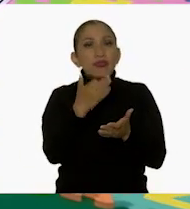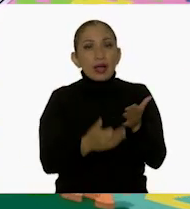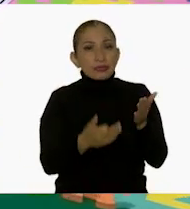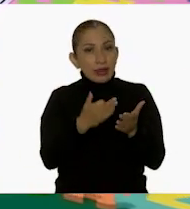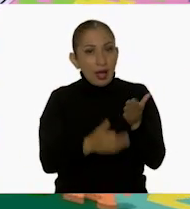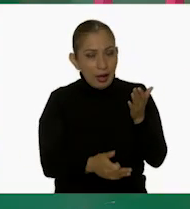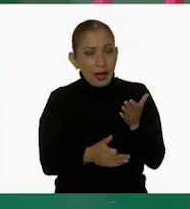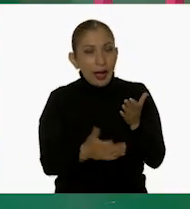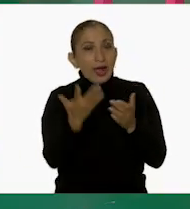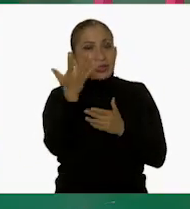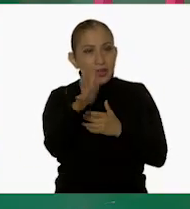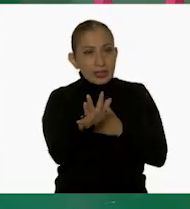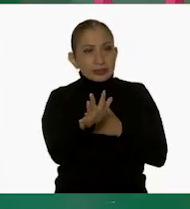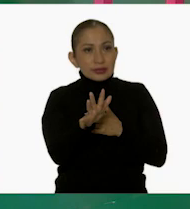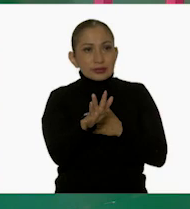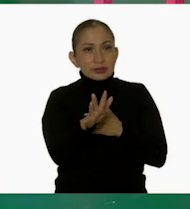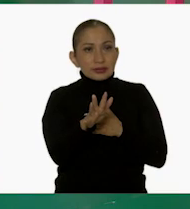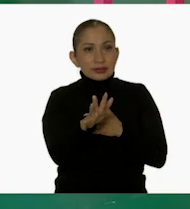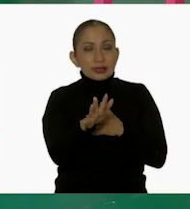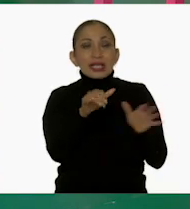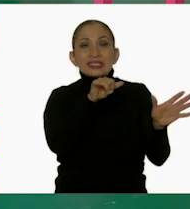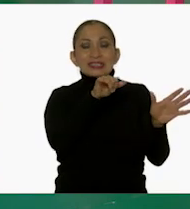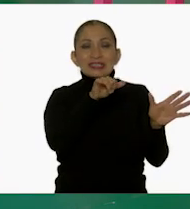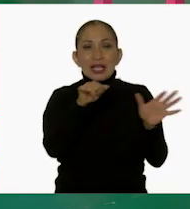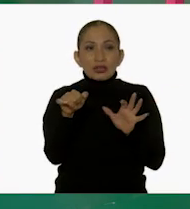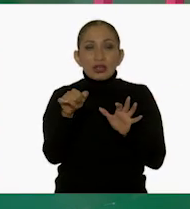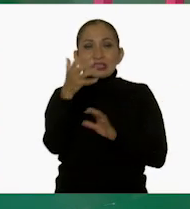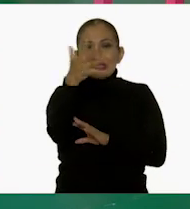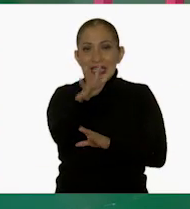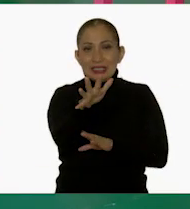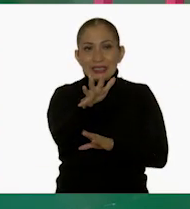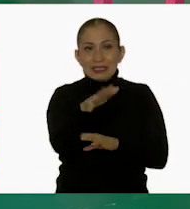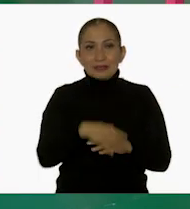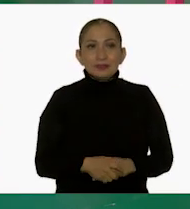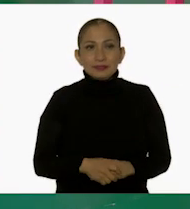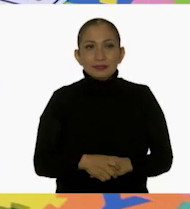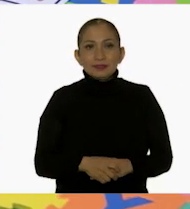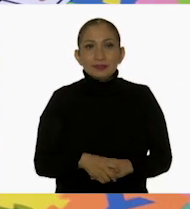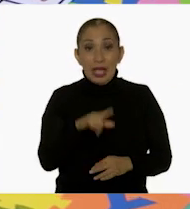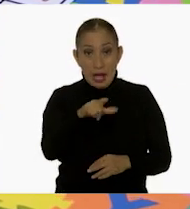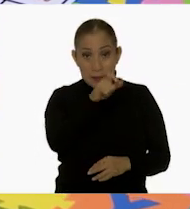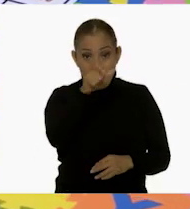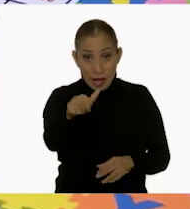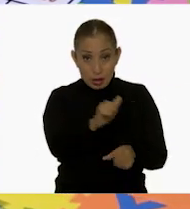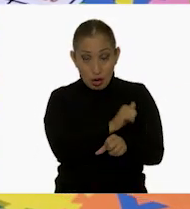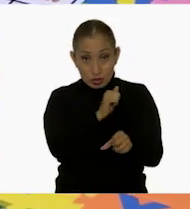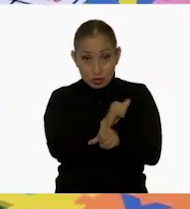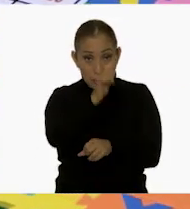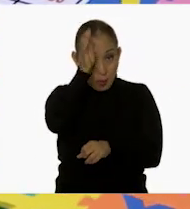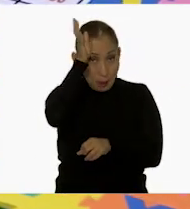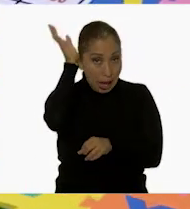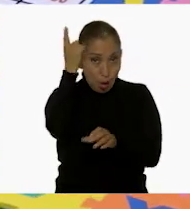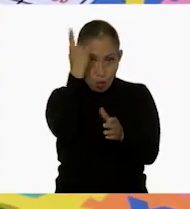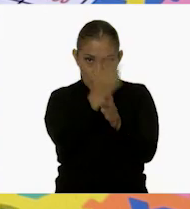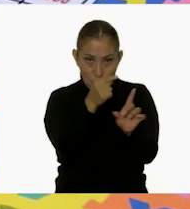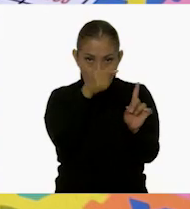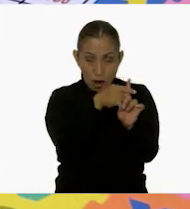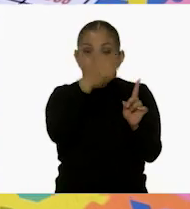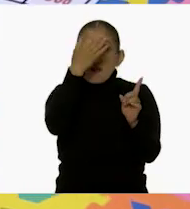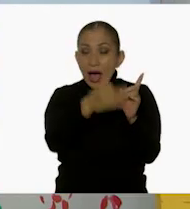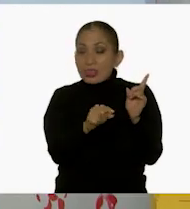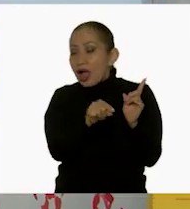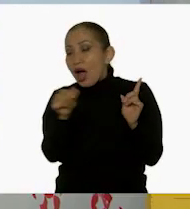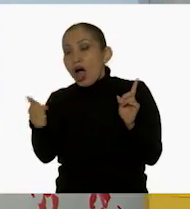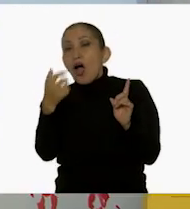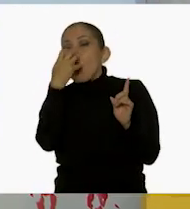si me hacen falta 10 pesitos, para que sean 610. Con eso ya pagaste el carrito de bomberos. Ajá. ¿Cuánto te falta